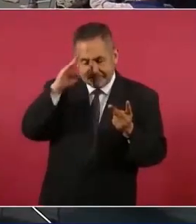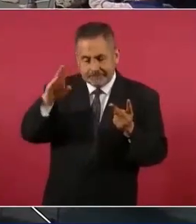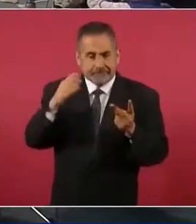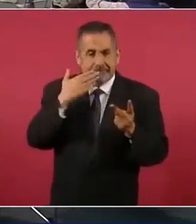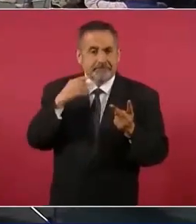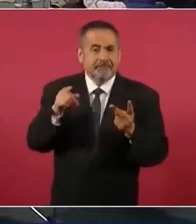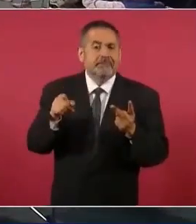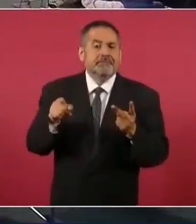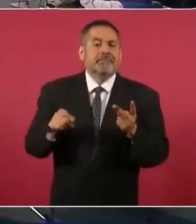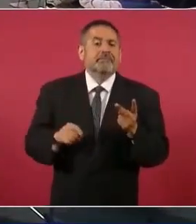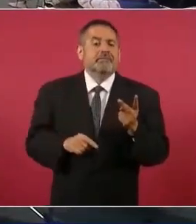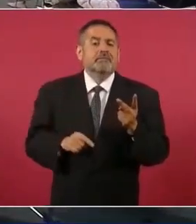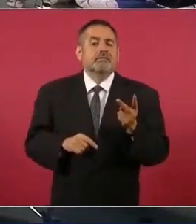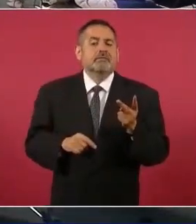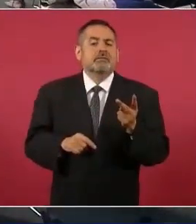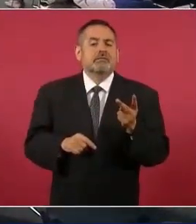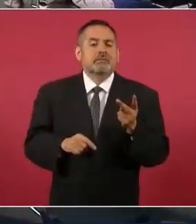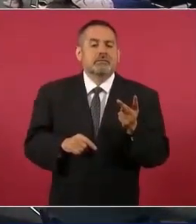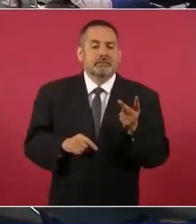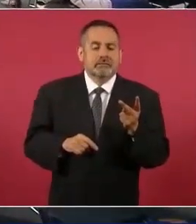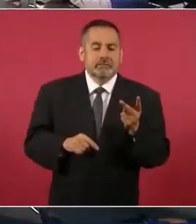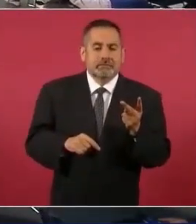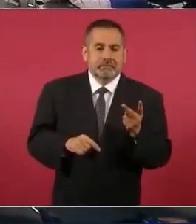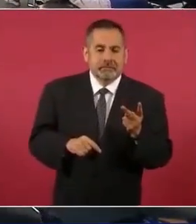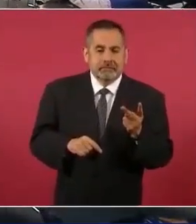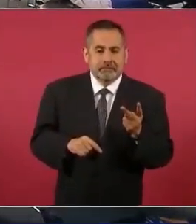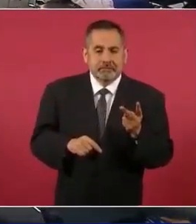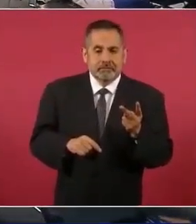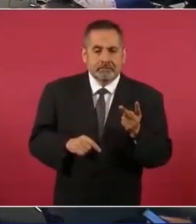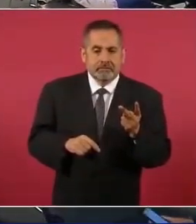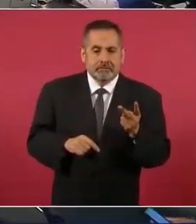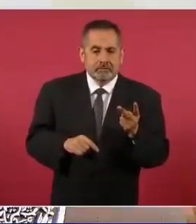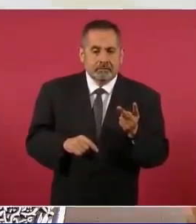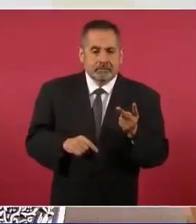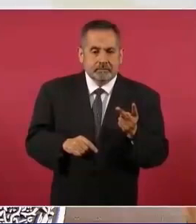este… sí, sí, sí,